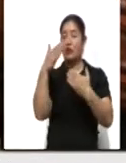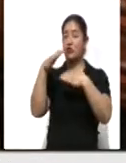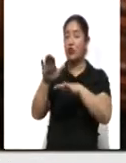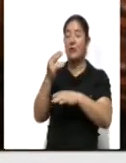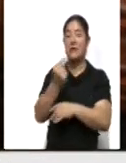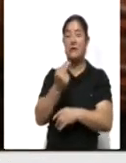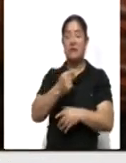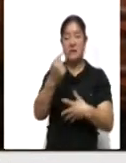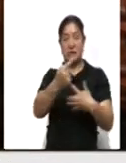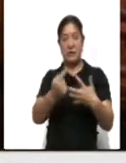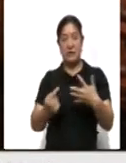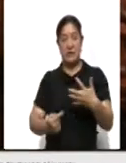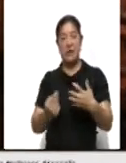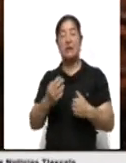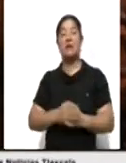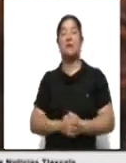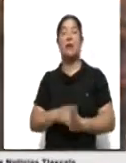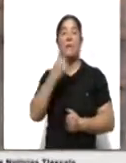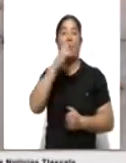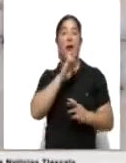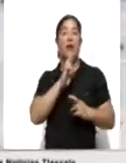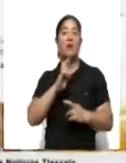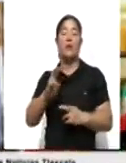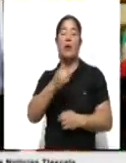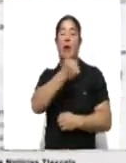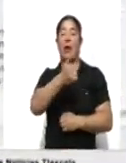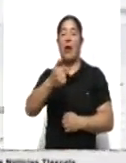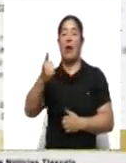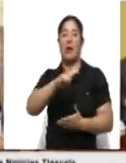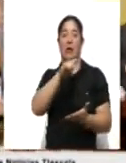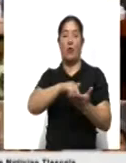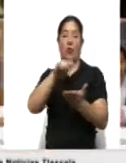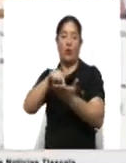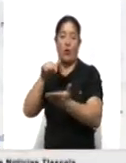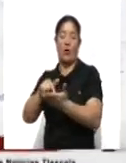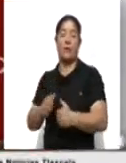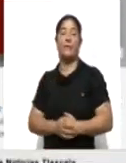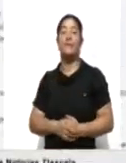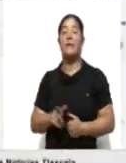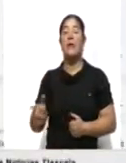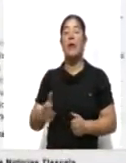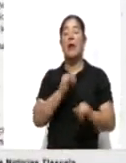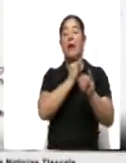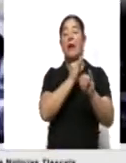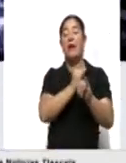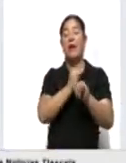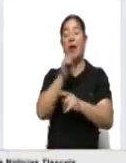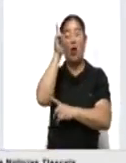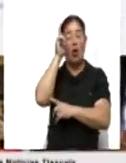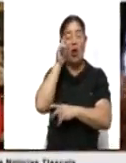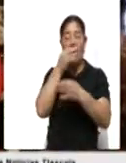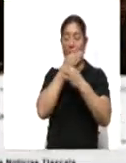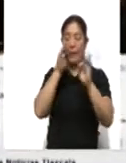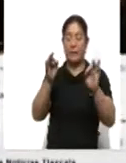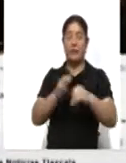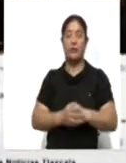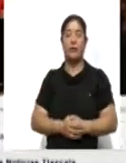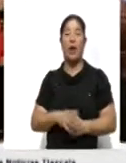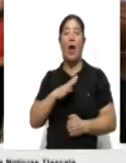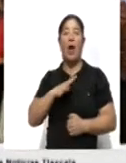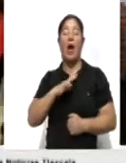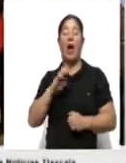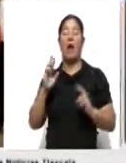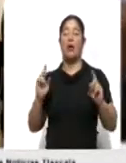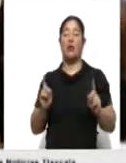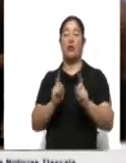necesidades y circunstancias a resolver en cada comuna. En sus redes sociales, Lorena Cuellar resaltó el encuentro a través del siguiente mensaje